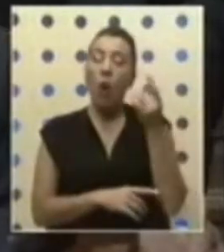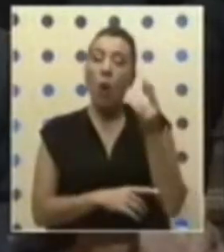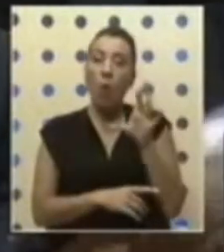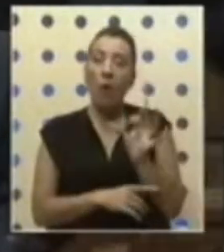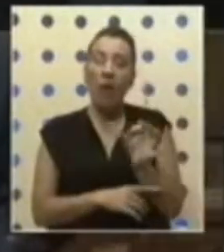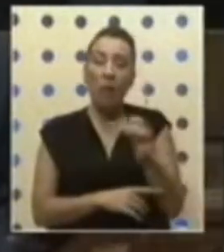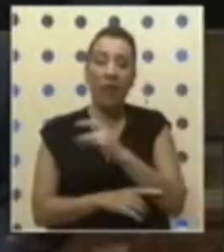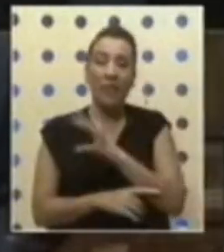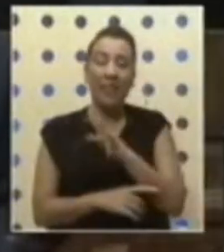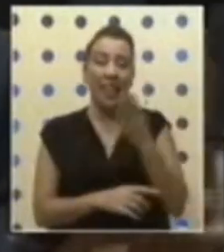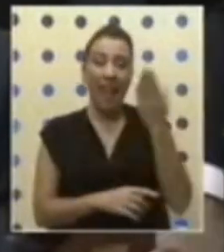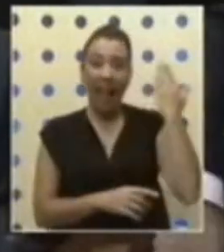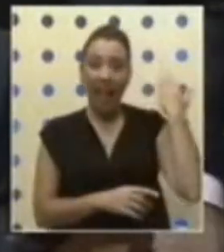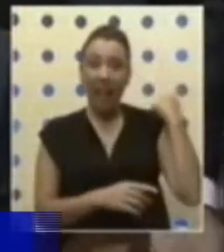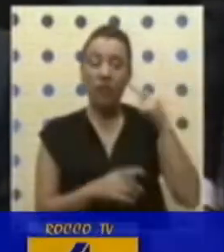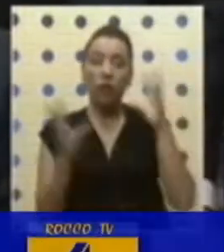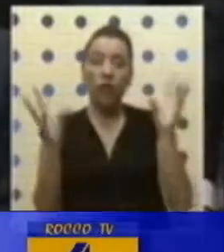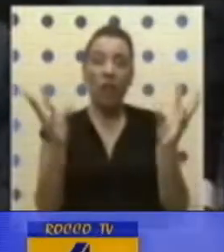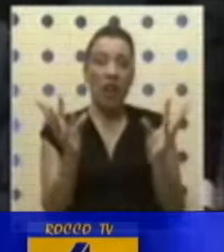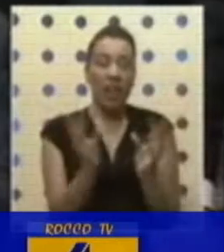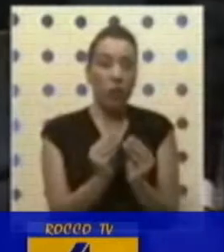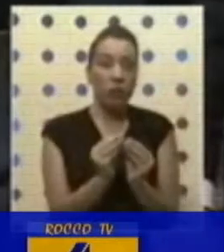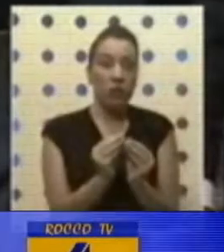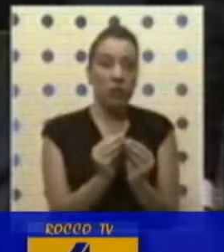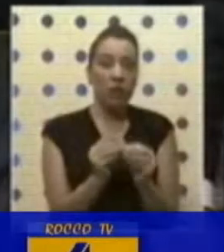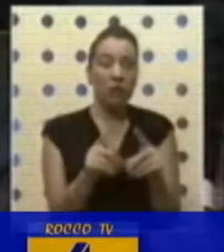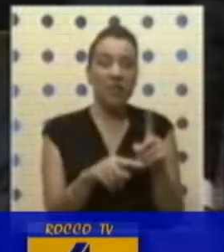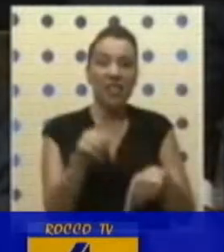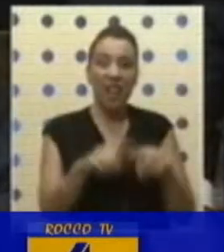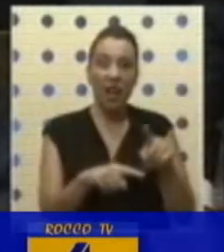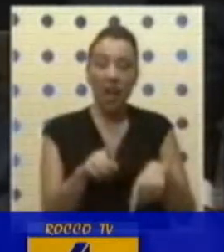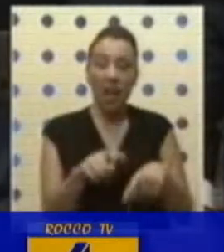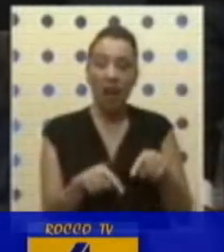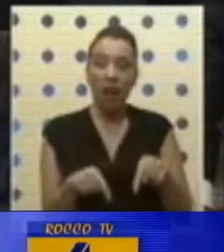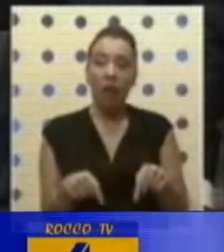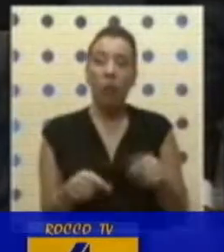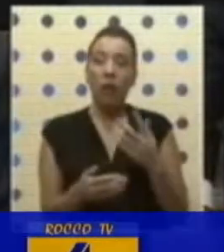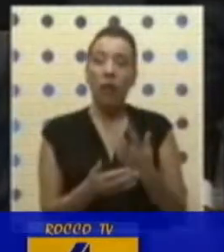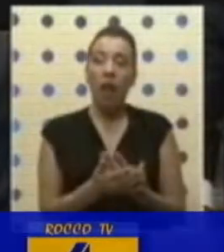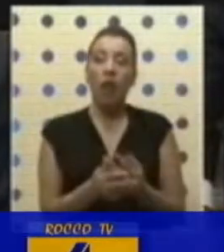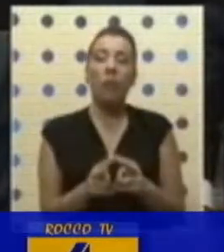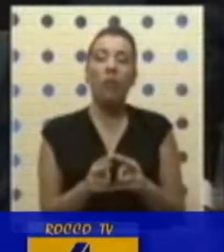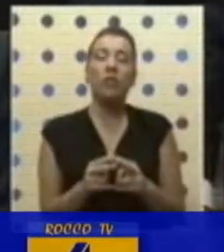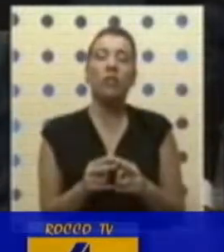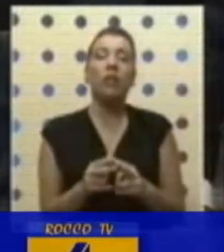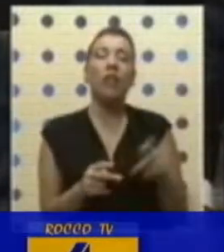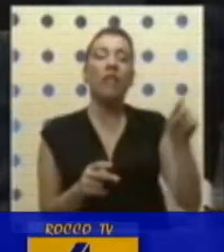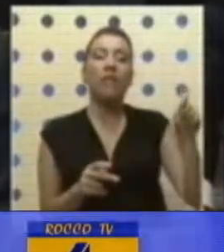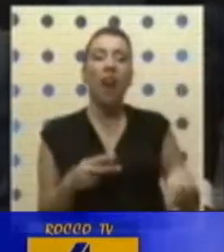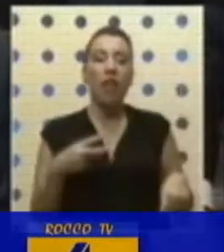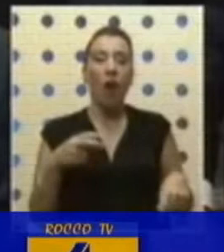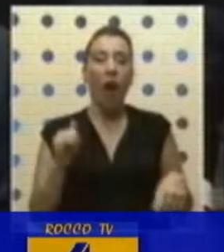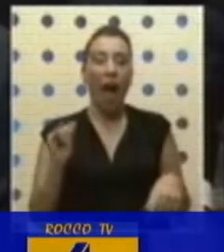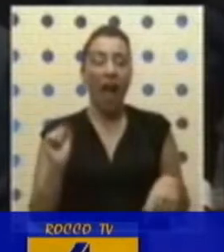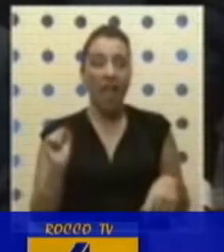comuna de Chile que en el siglo pasado vio reducida su superficie, porque obviamente tenemos lo que nos pasó con el fallo de la Haya durante